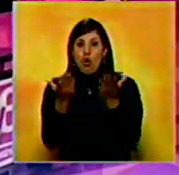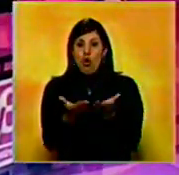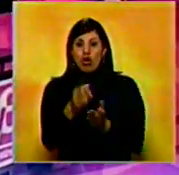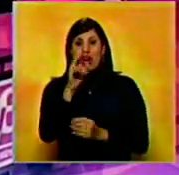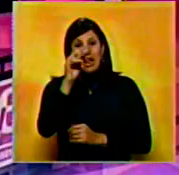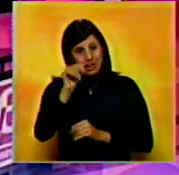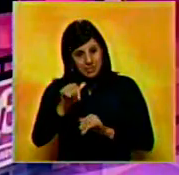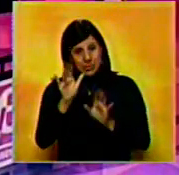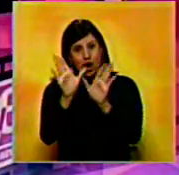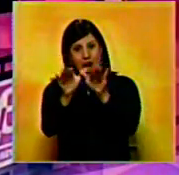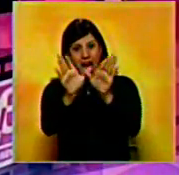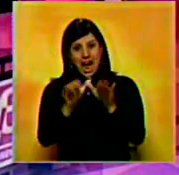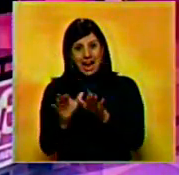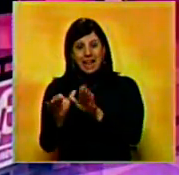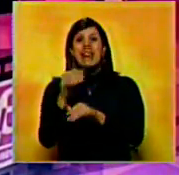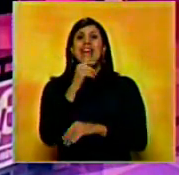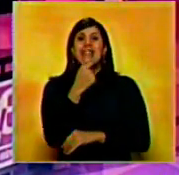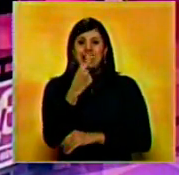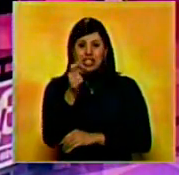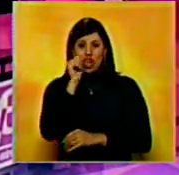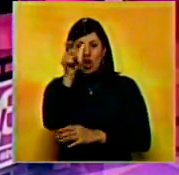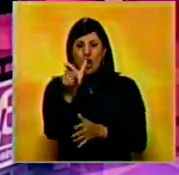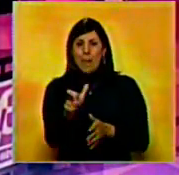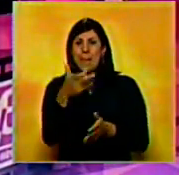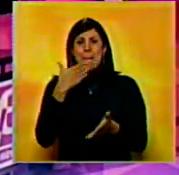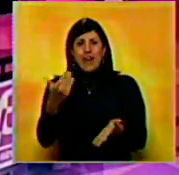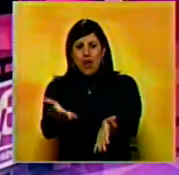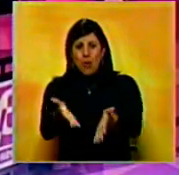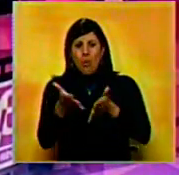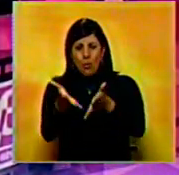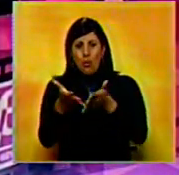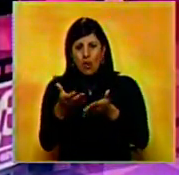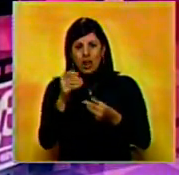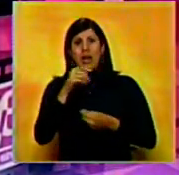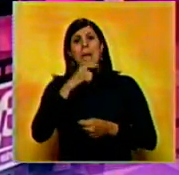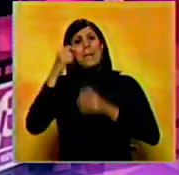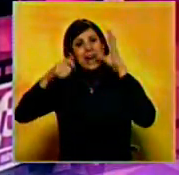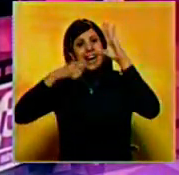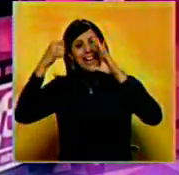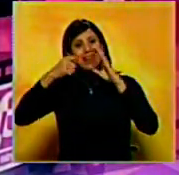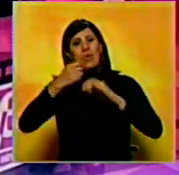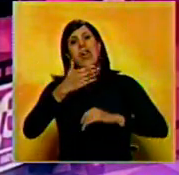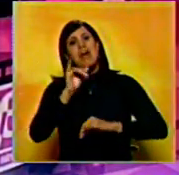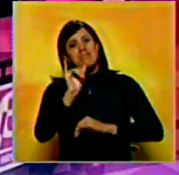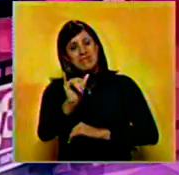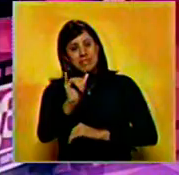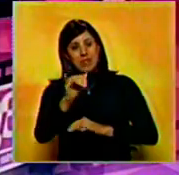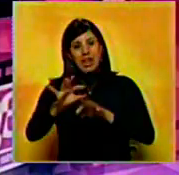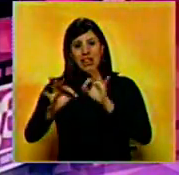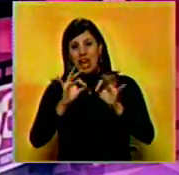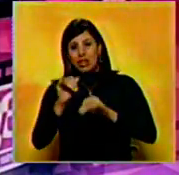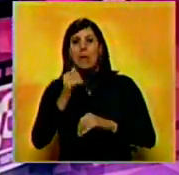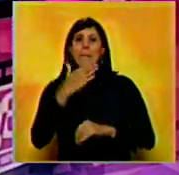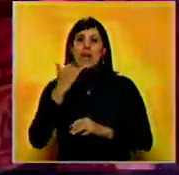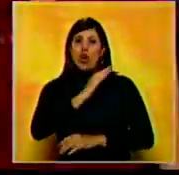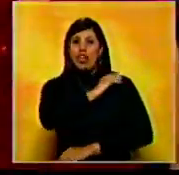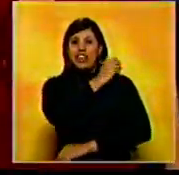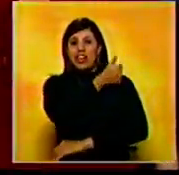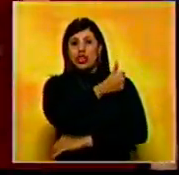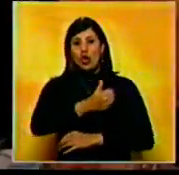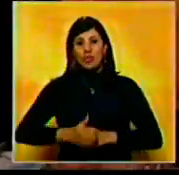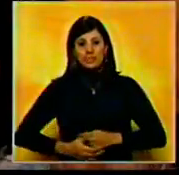en Los Ángeles, siendo Ben Affleck el gran triunfador por Argo en la categoría de Mejor Película Dramática y Mejor Director.